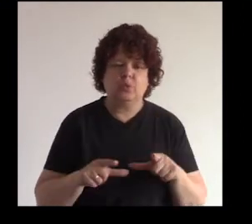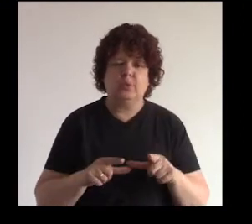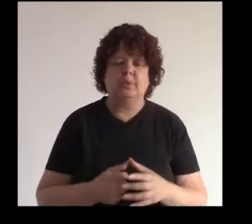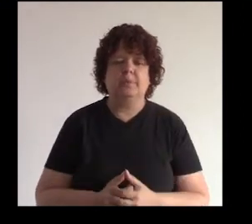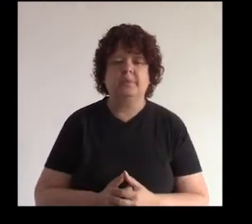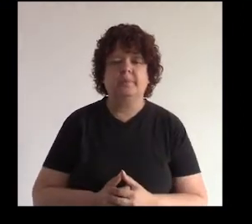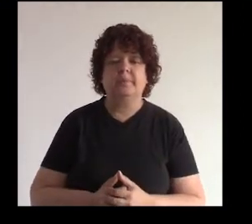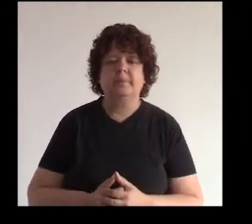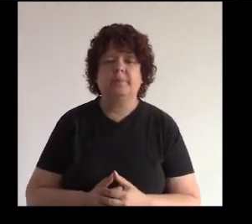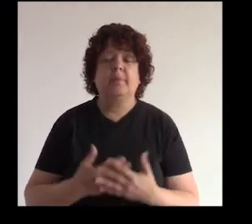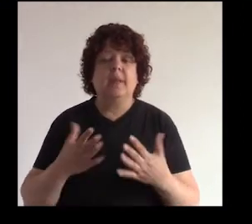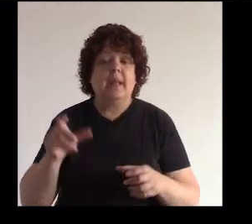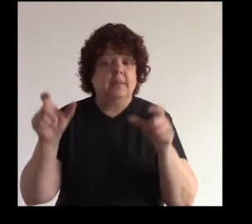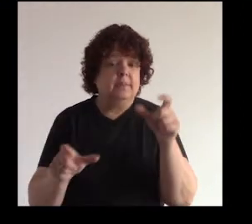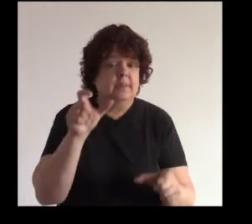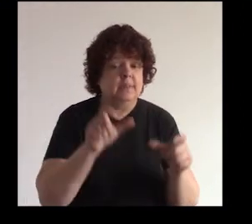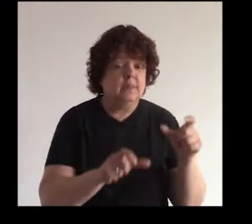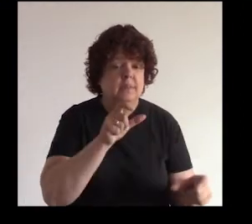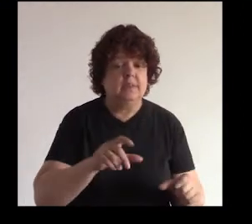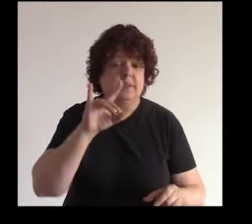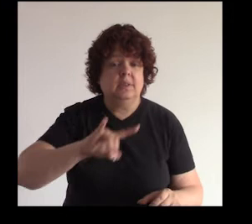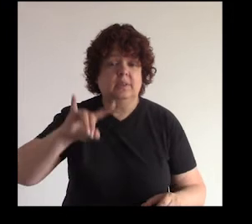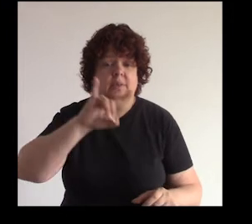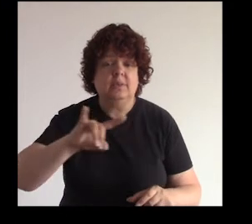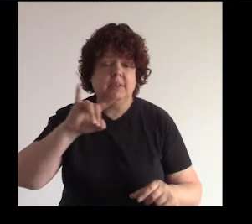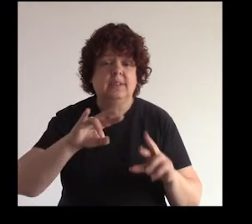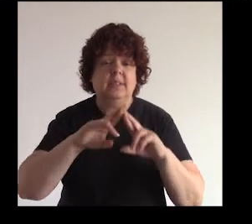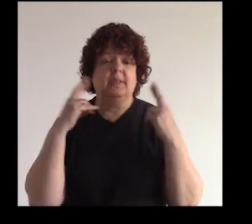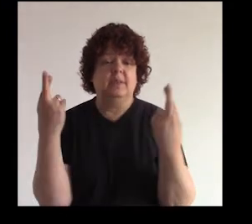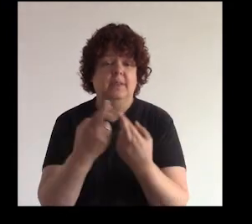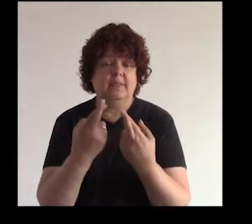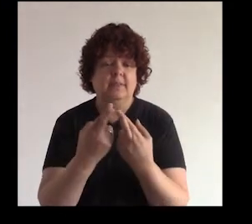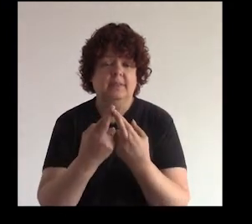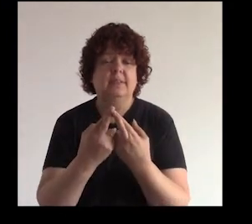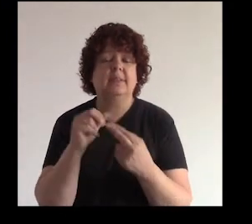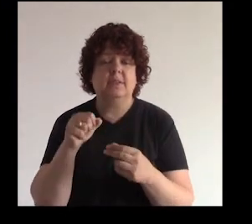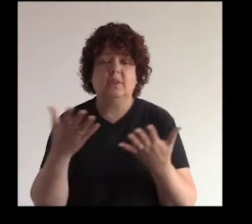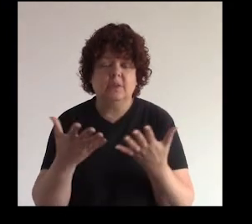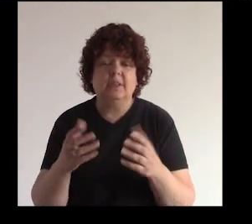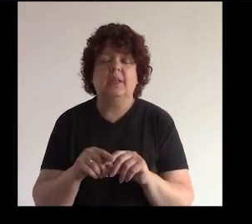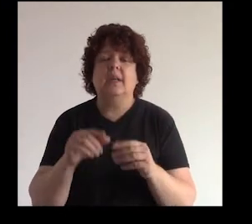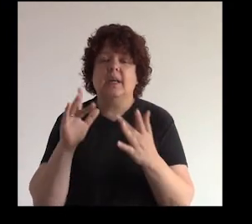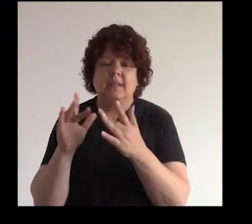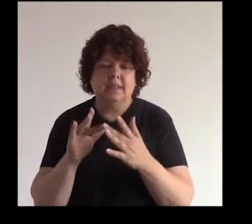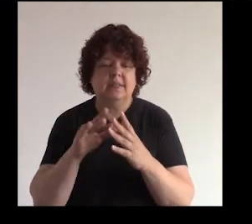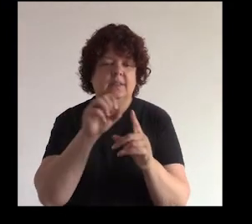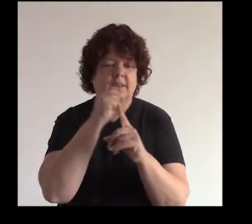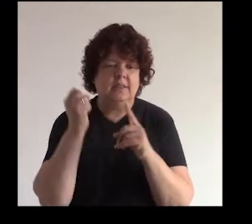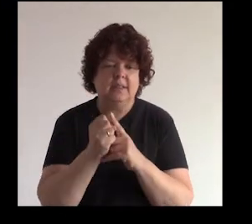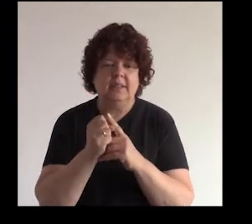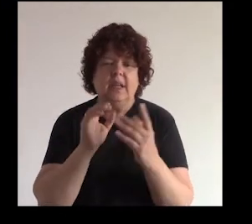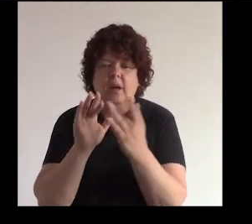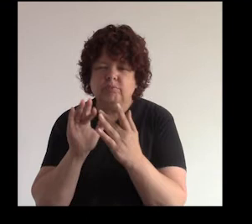virtual ¿de acuerdo? entonces las personas los usuarios nos reunimos en las redes sociales y nos reunimos